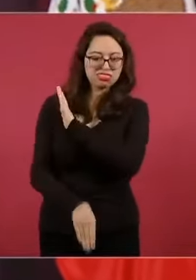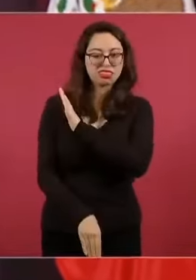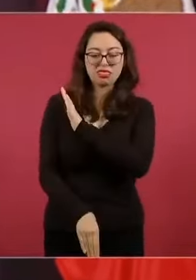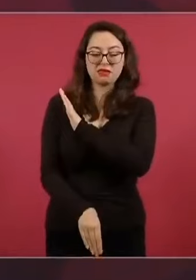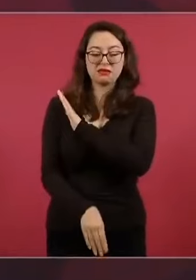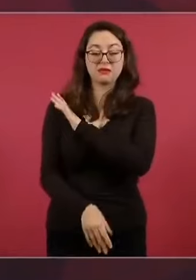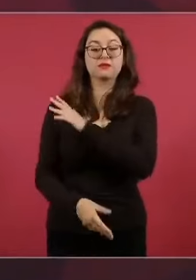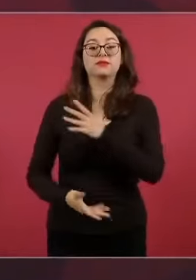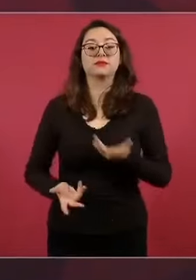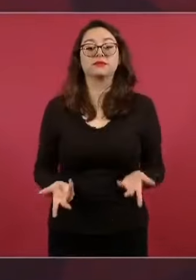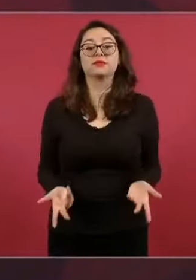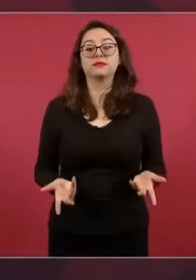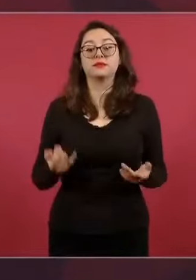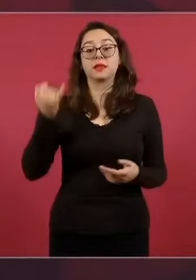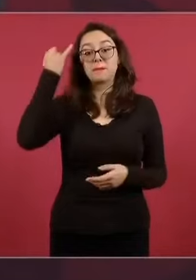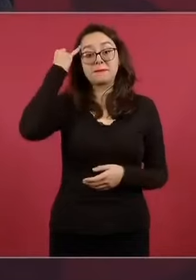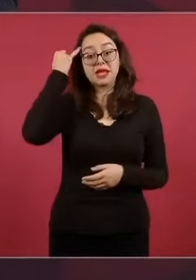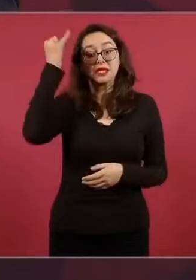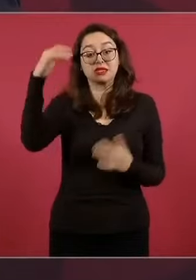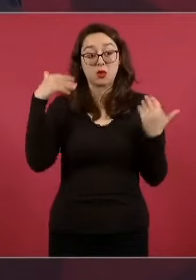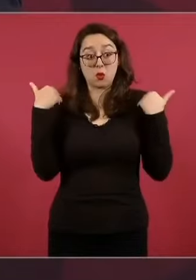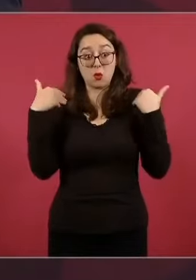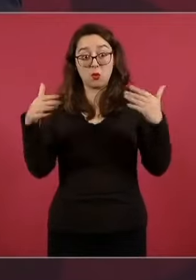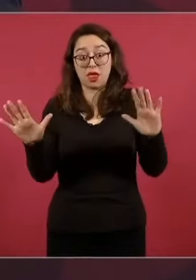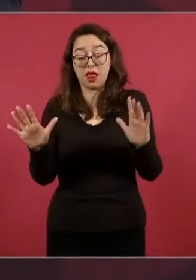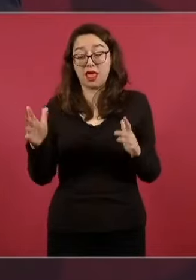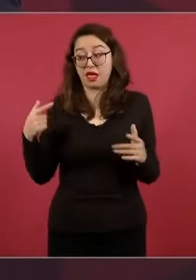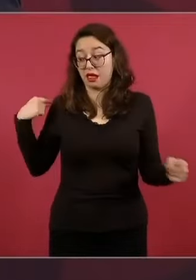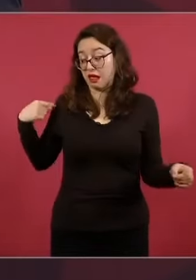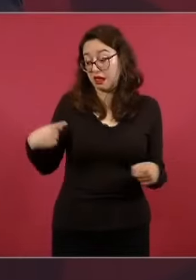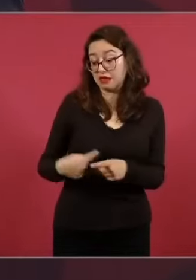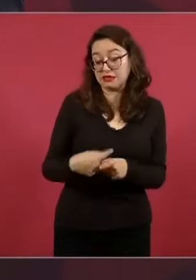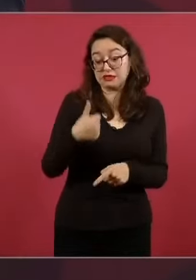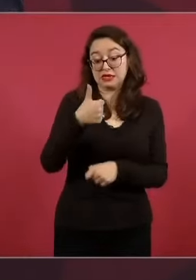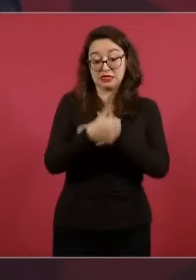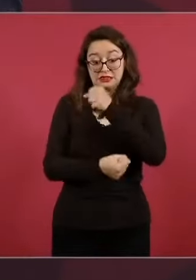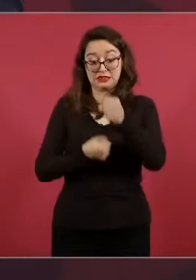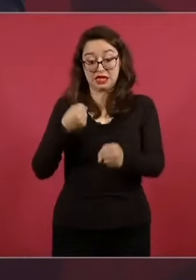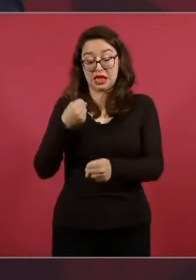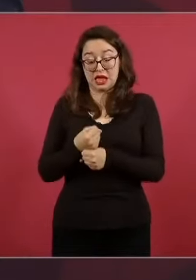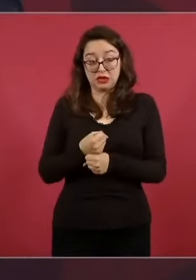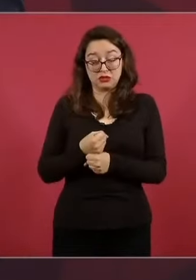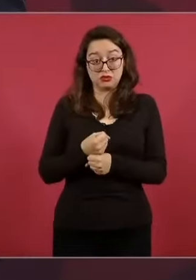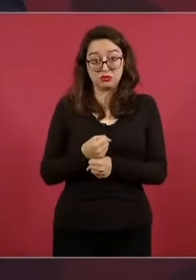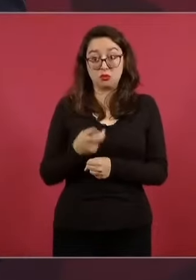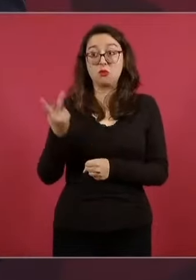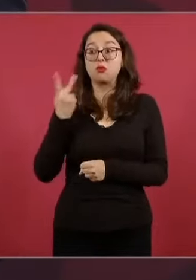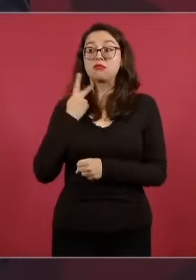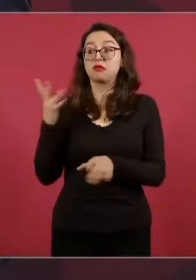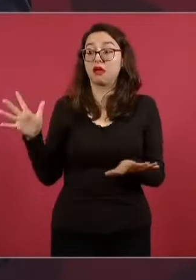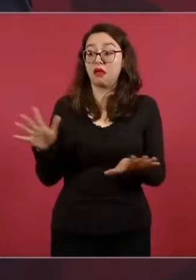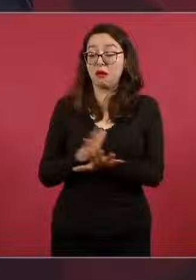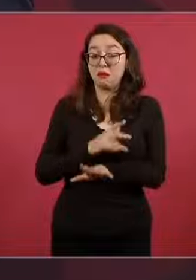Imagínense cómo estaríamos ahora si hubiesen seguido con la misma política